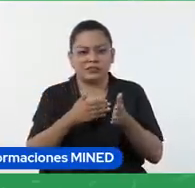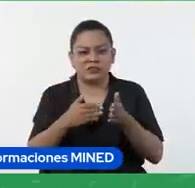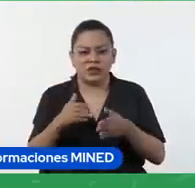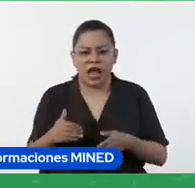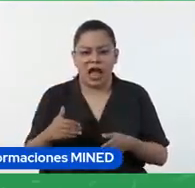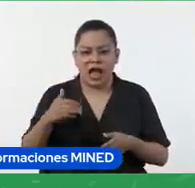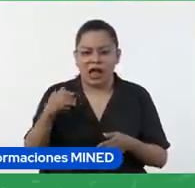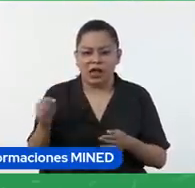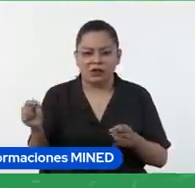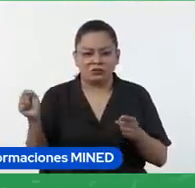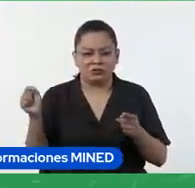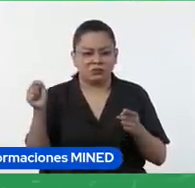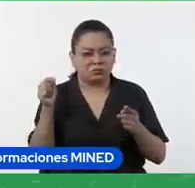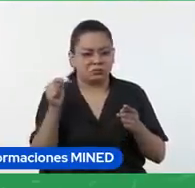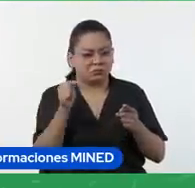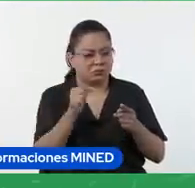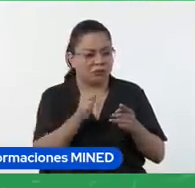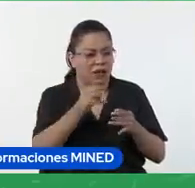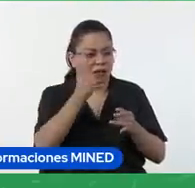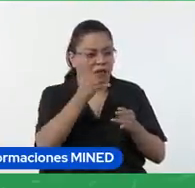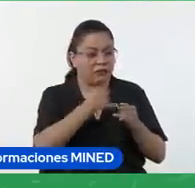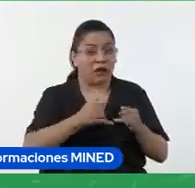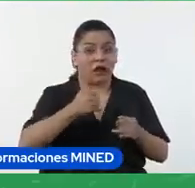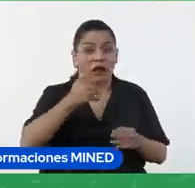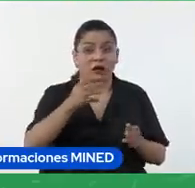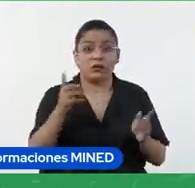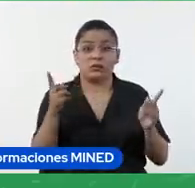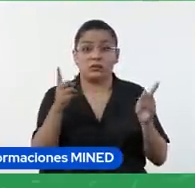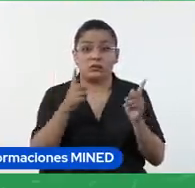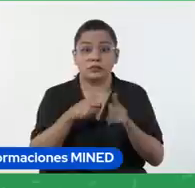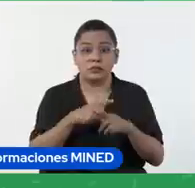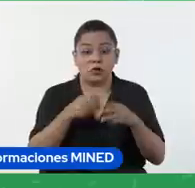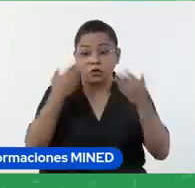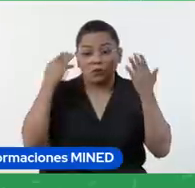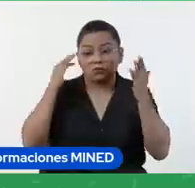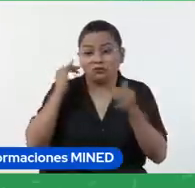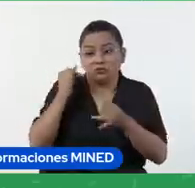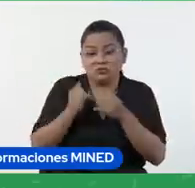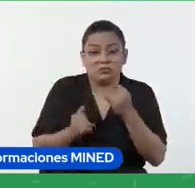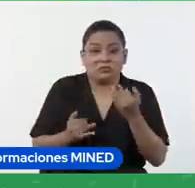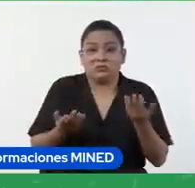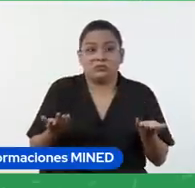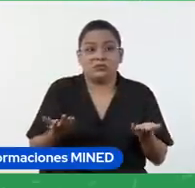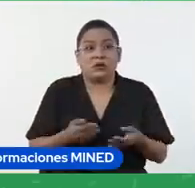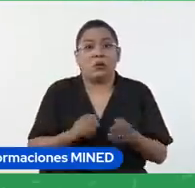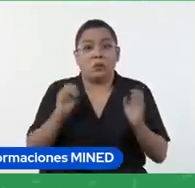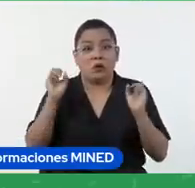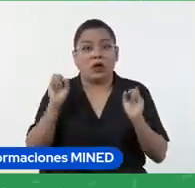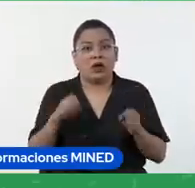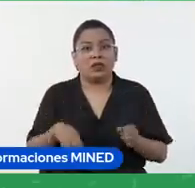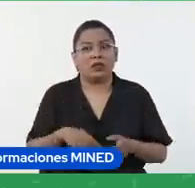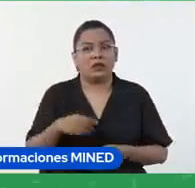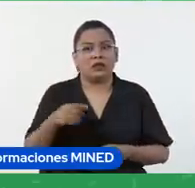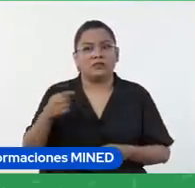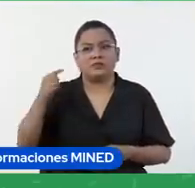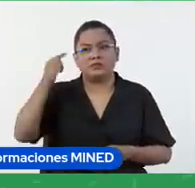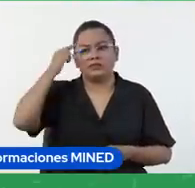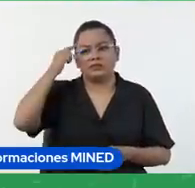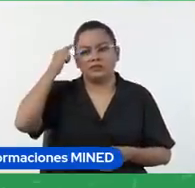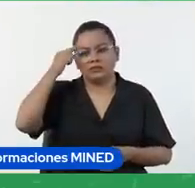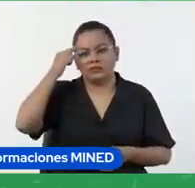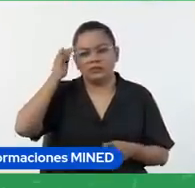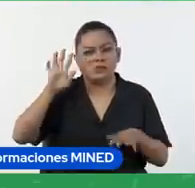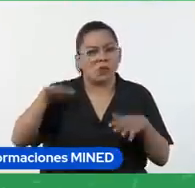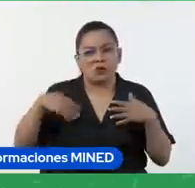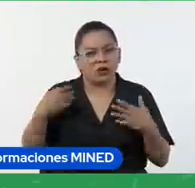cómo finalizó o no sé si no finalizó también que pueda hacer una reflexión del porqué y